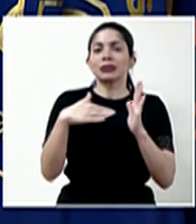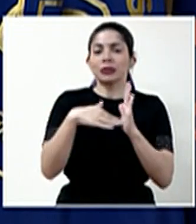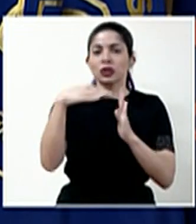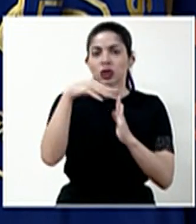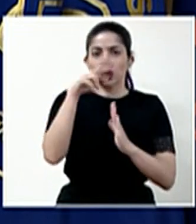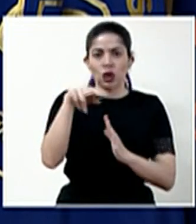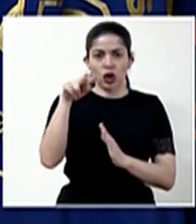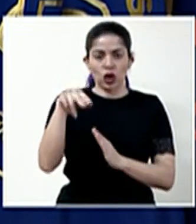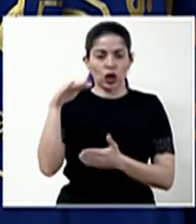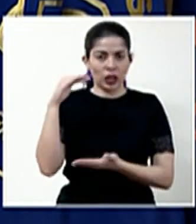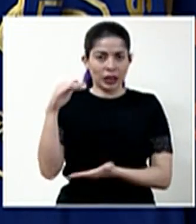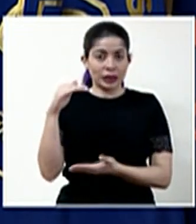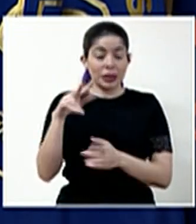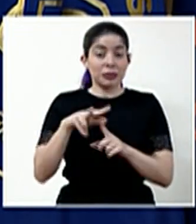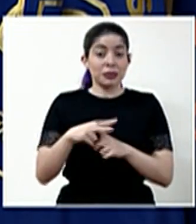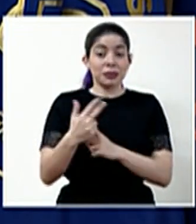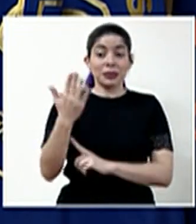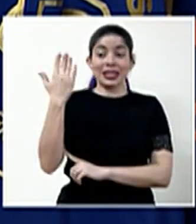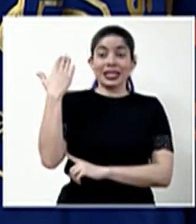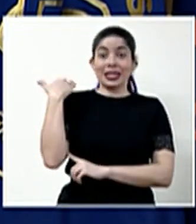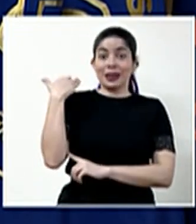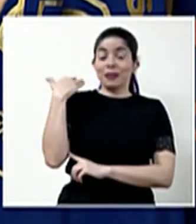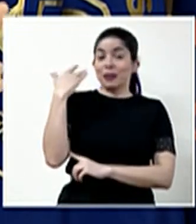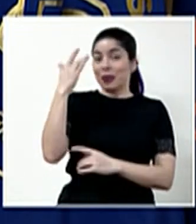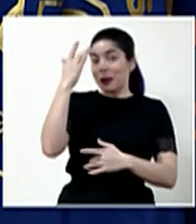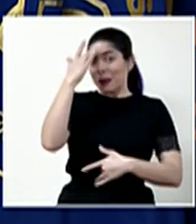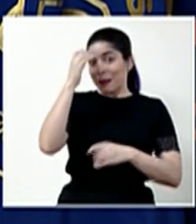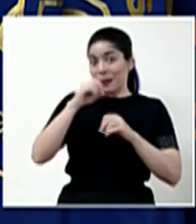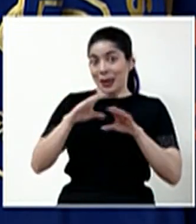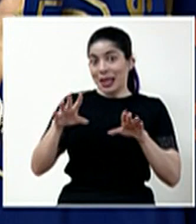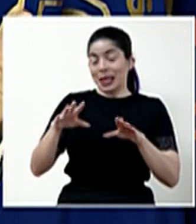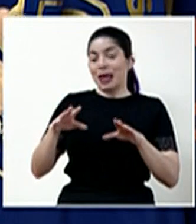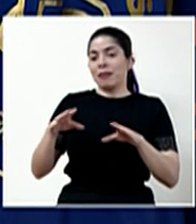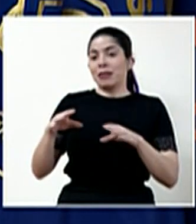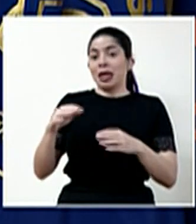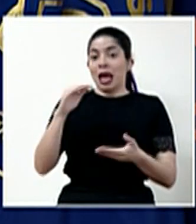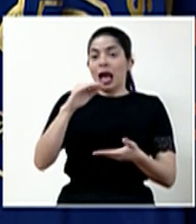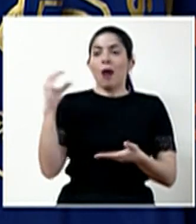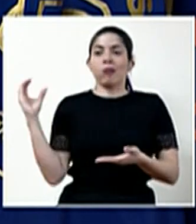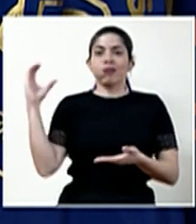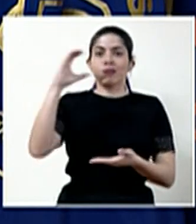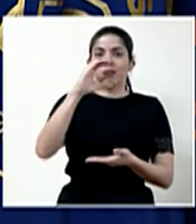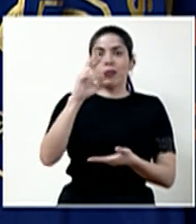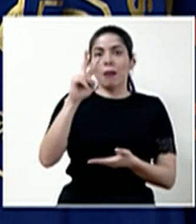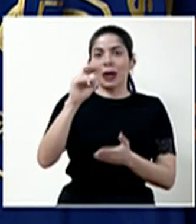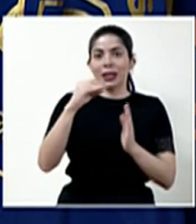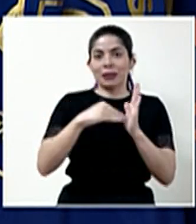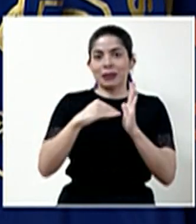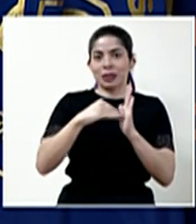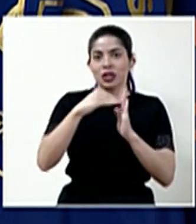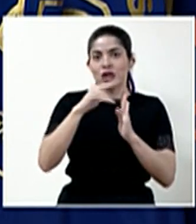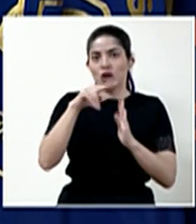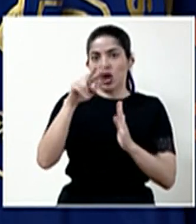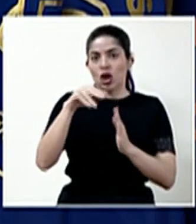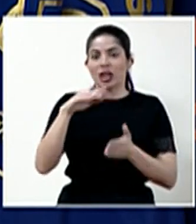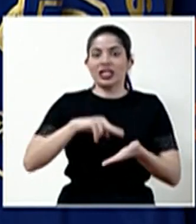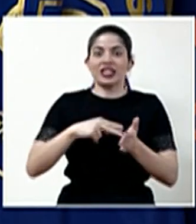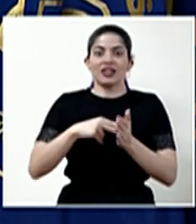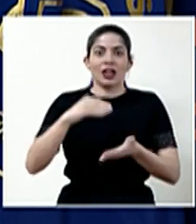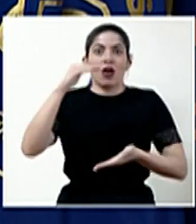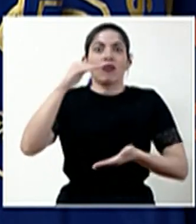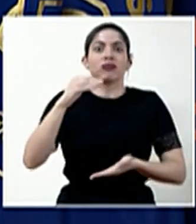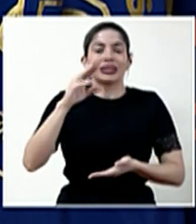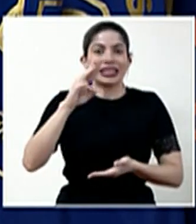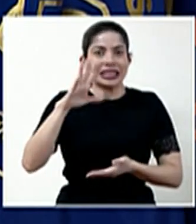colones. Al inicio de esta pandemia se fortaleció con otros 20 mil millones de colones. Estamos hablando de un fondo de emergencia ya